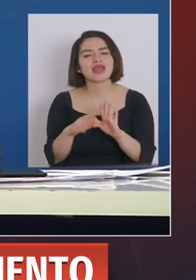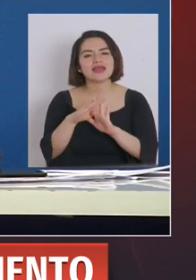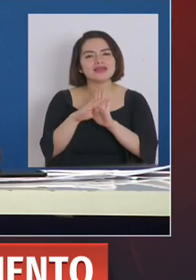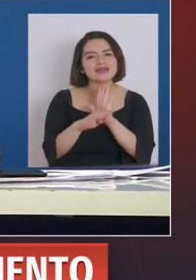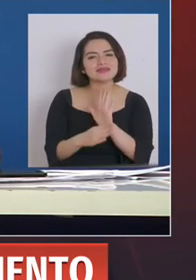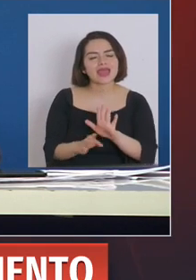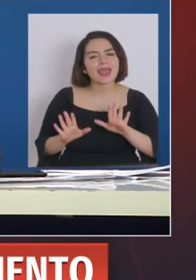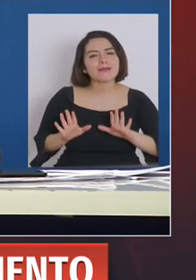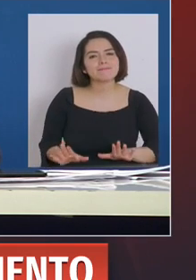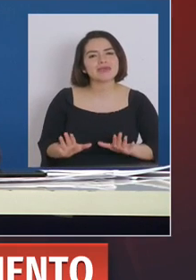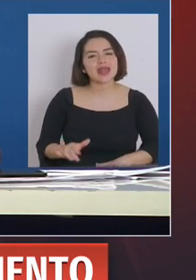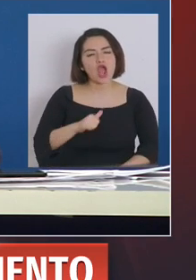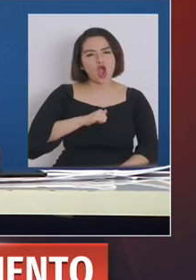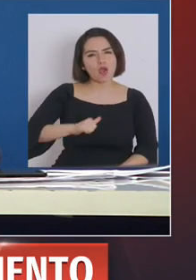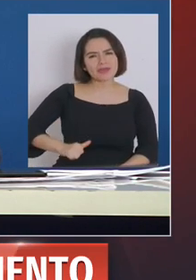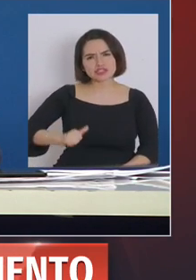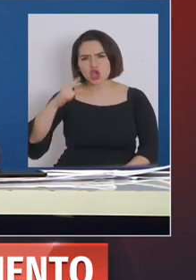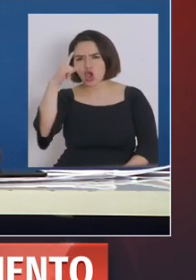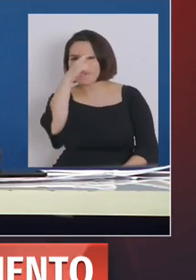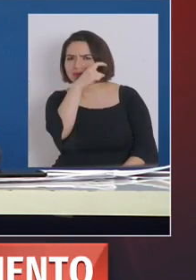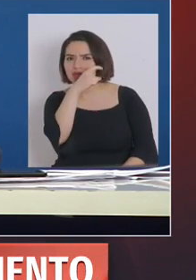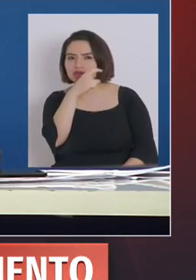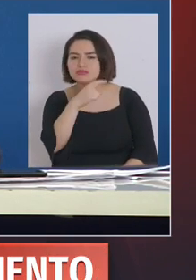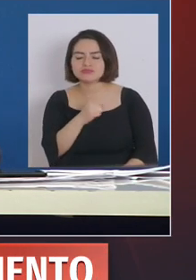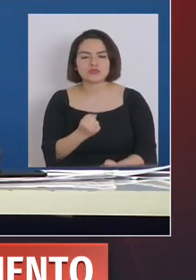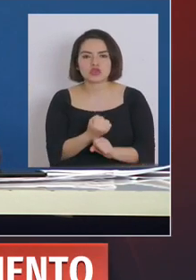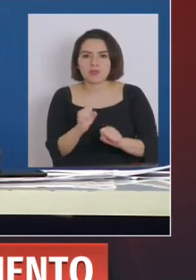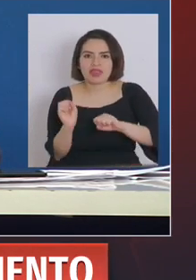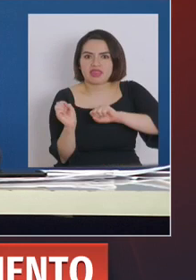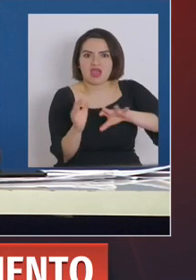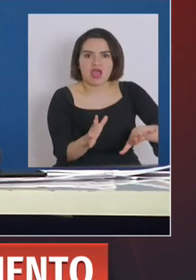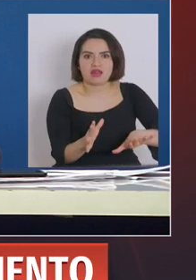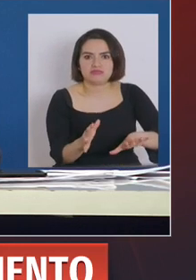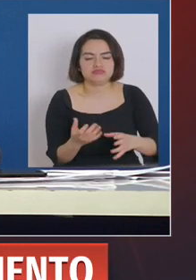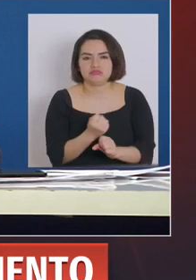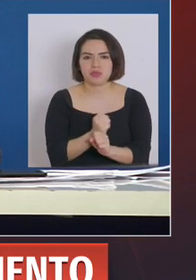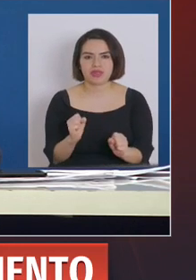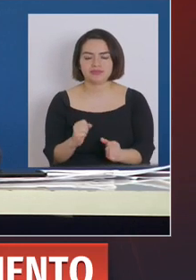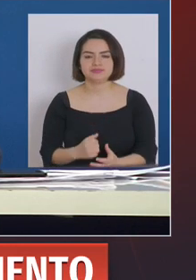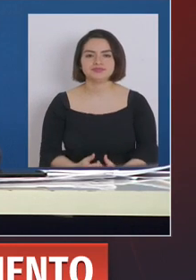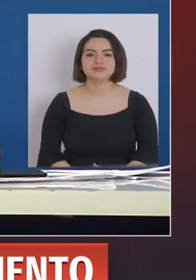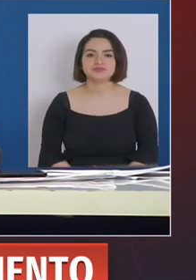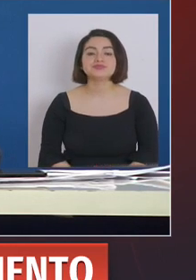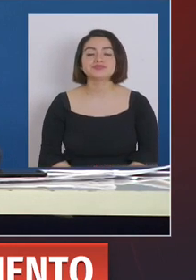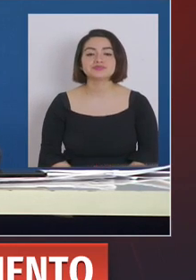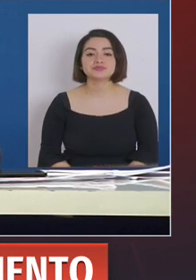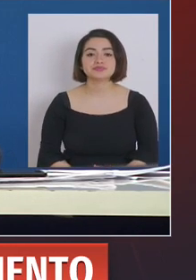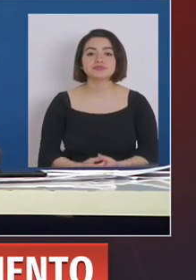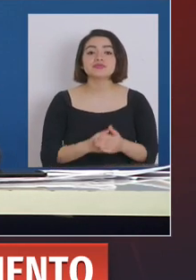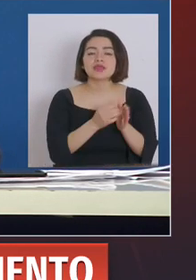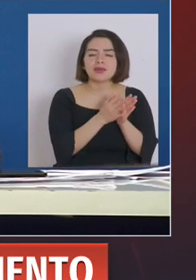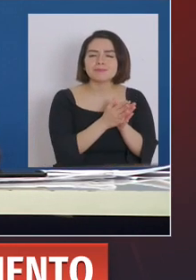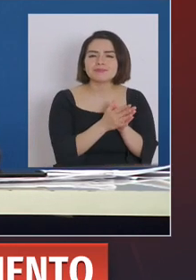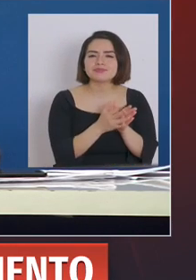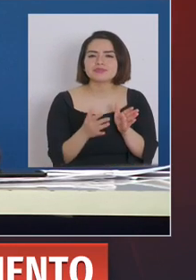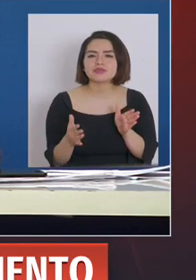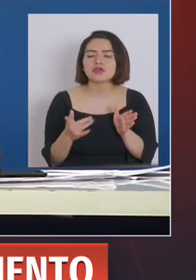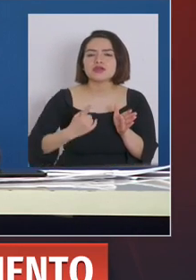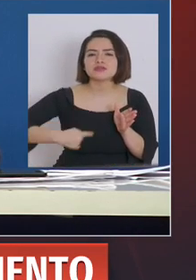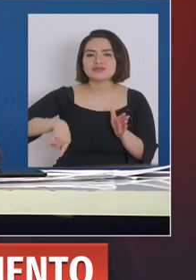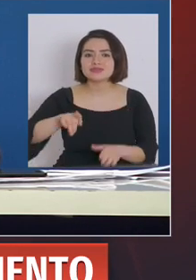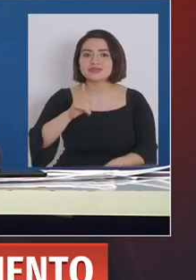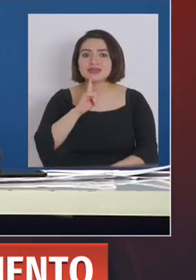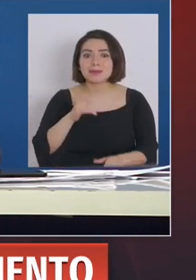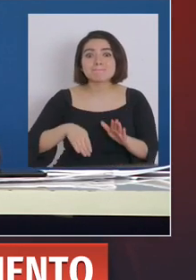de espera quirúrgica, cirugías complejas, y obviamente que no los podemos dejar abandonados. Entonces, a medida que vayamos